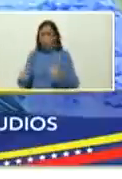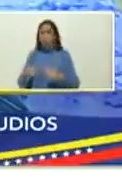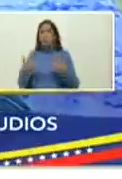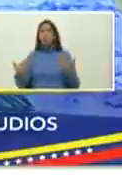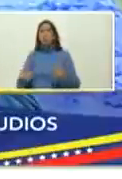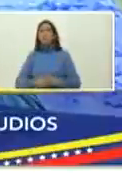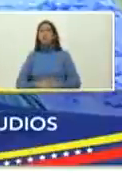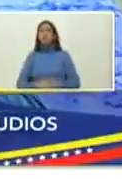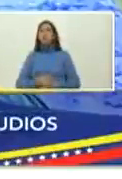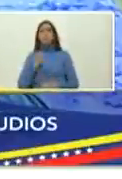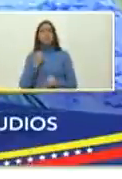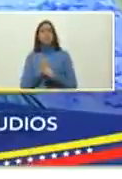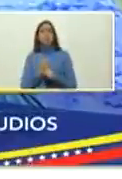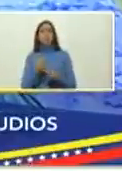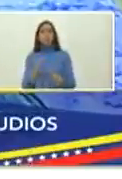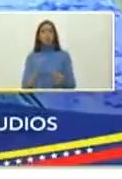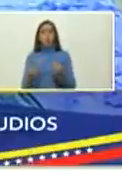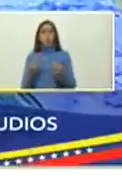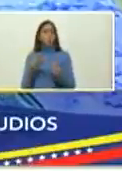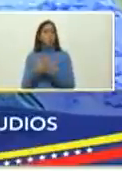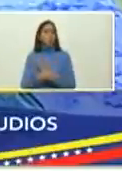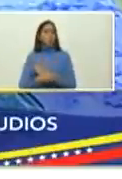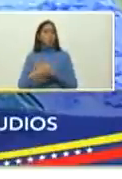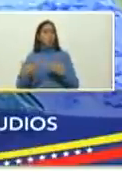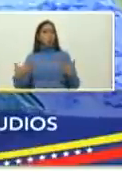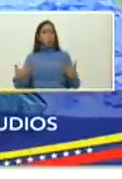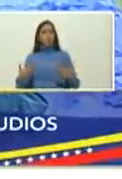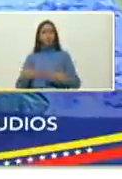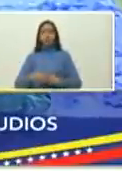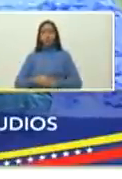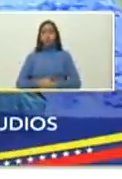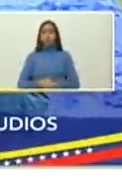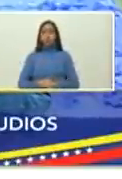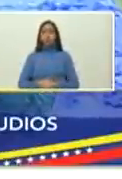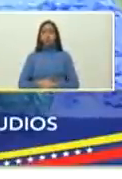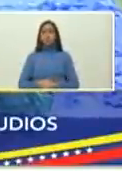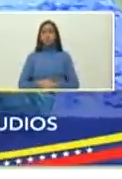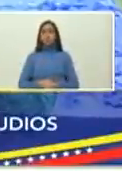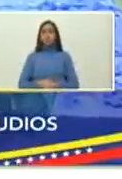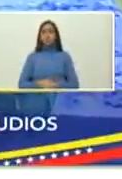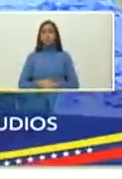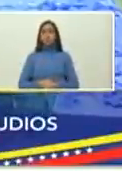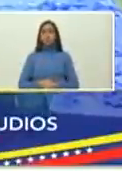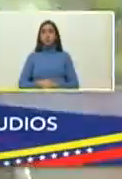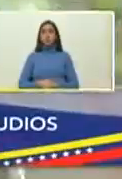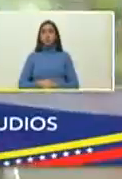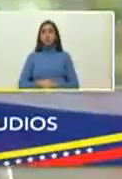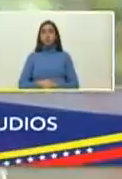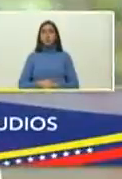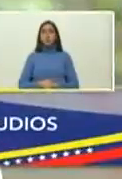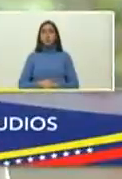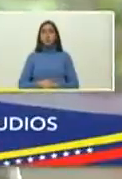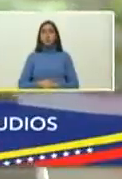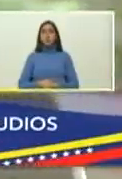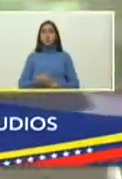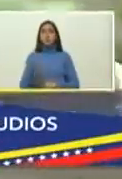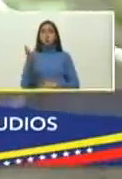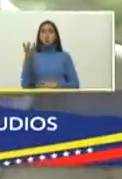Nazaret en la como se dice la número 15 quinceava le dicen ustedes